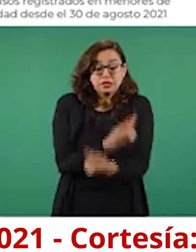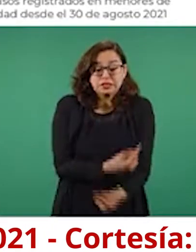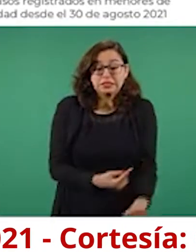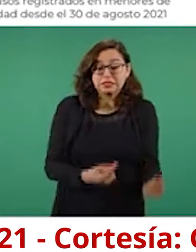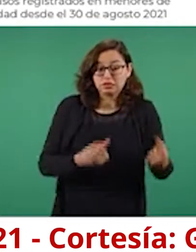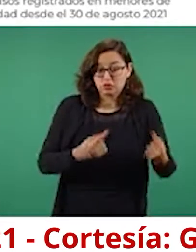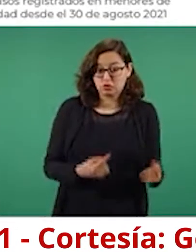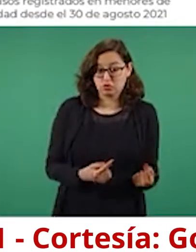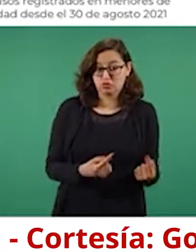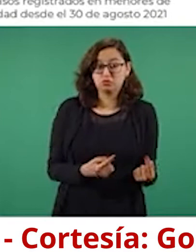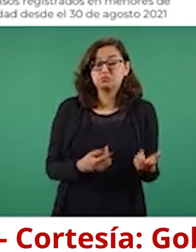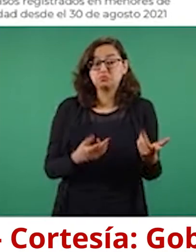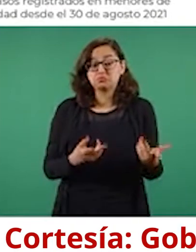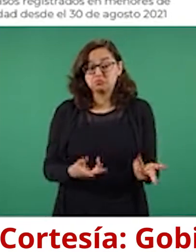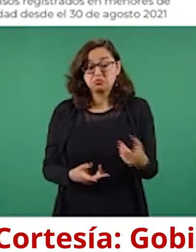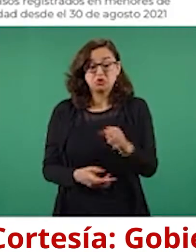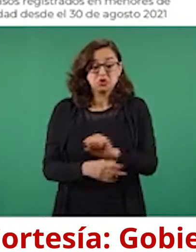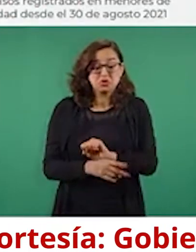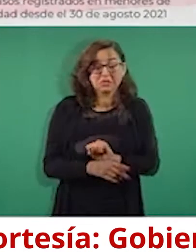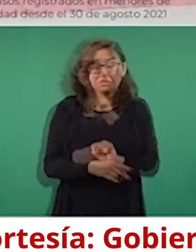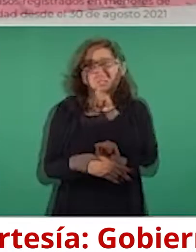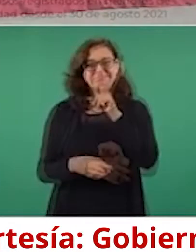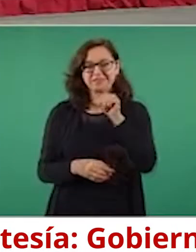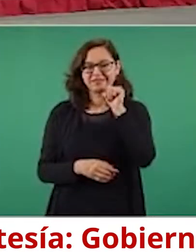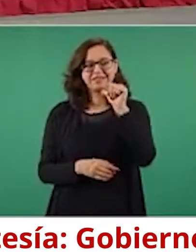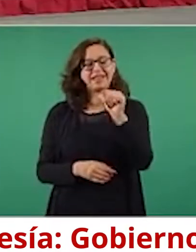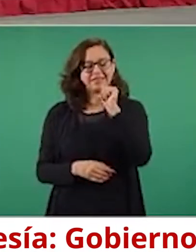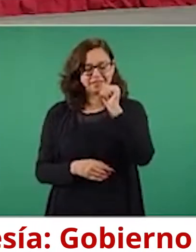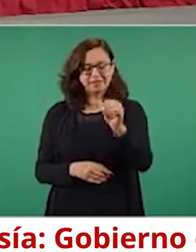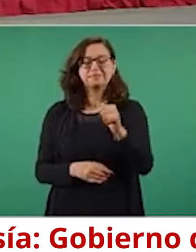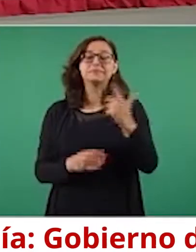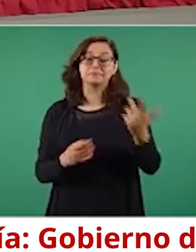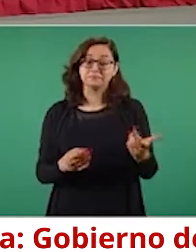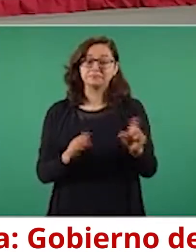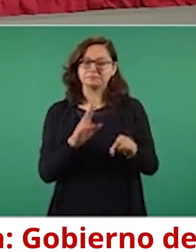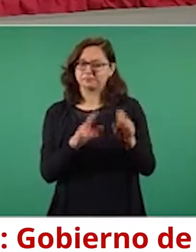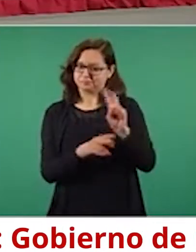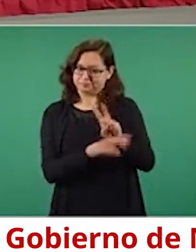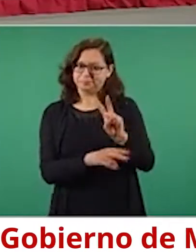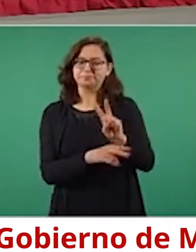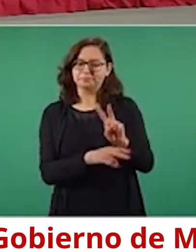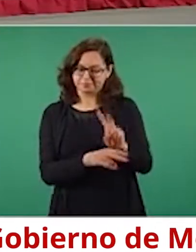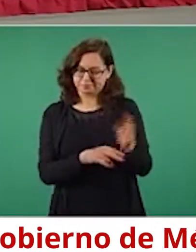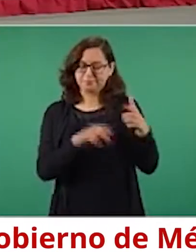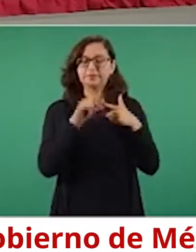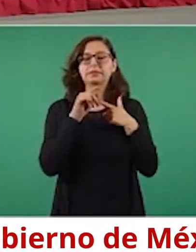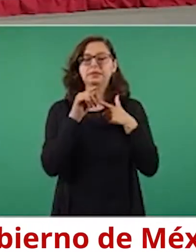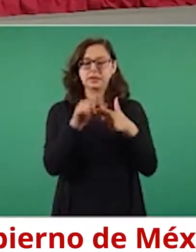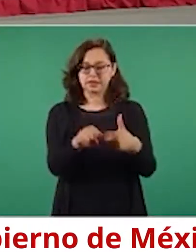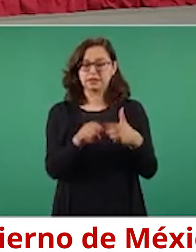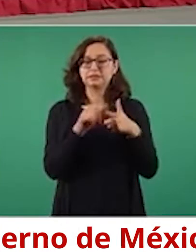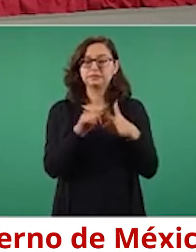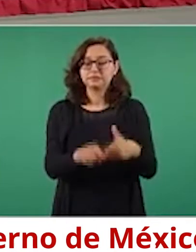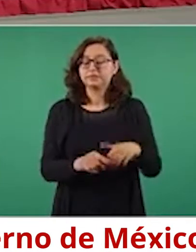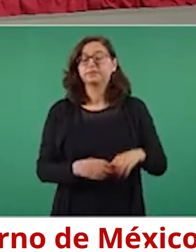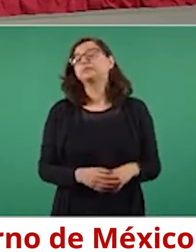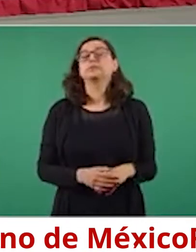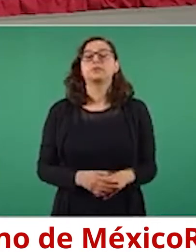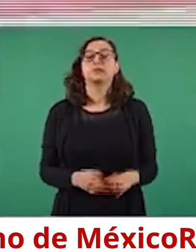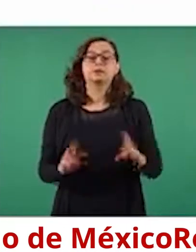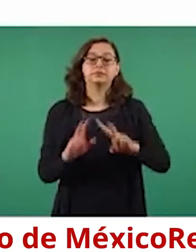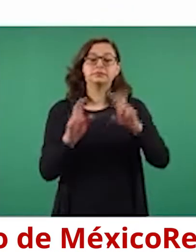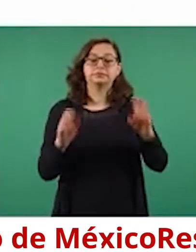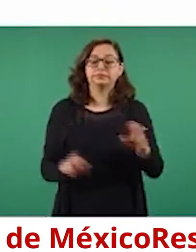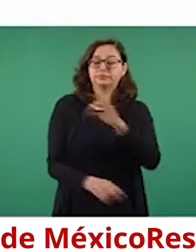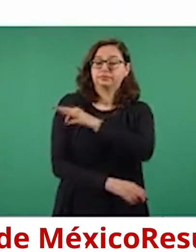en general son casos leves. También respecto a la vacunación, vamos avanzando bien, seguimos poniendo arriba